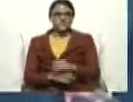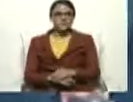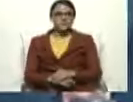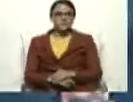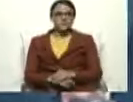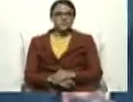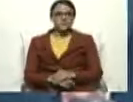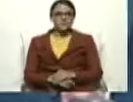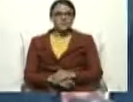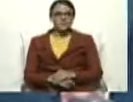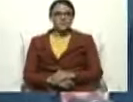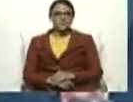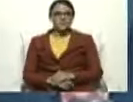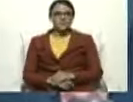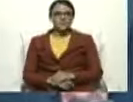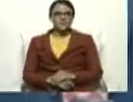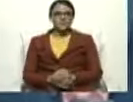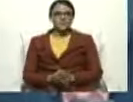Electoral.